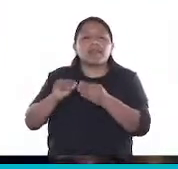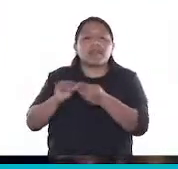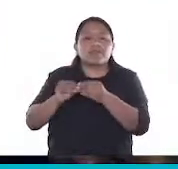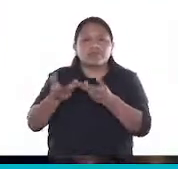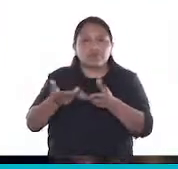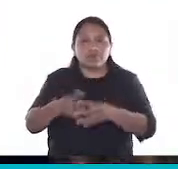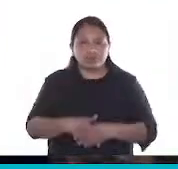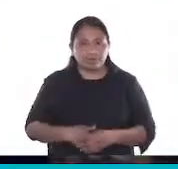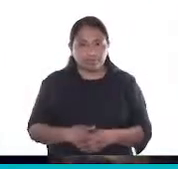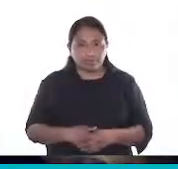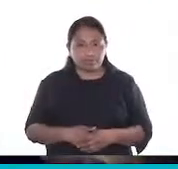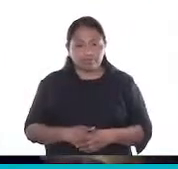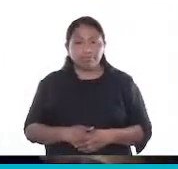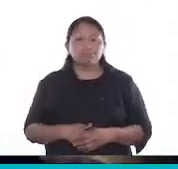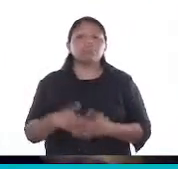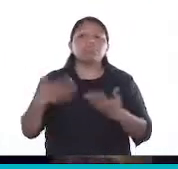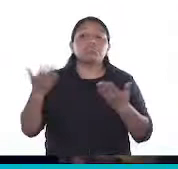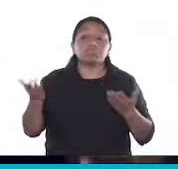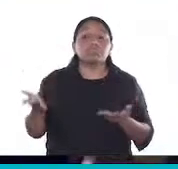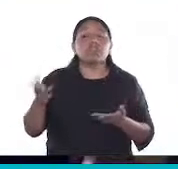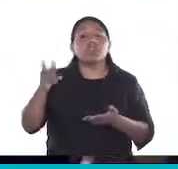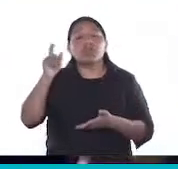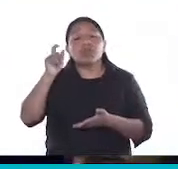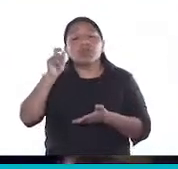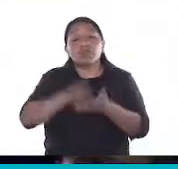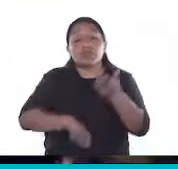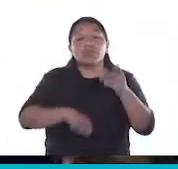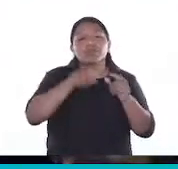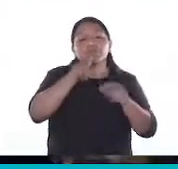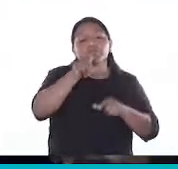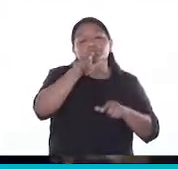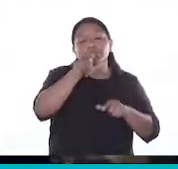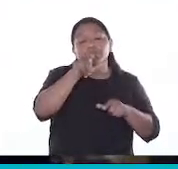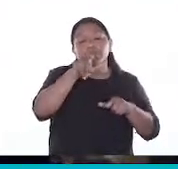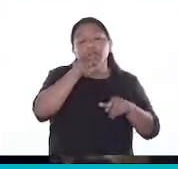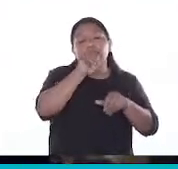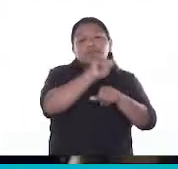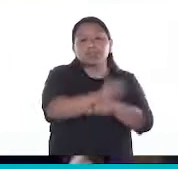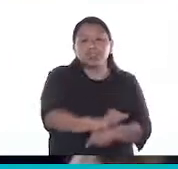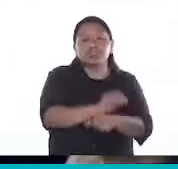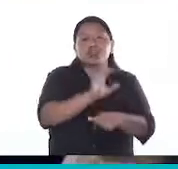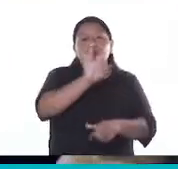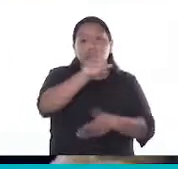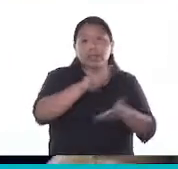Y mientras le hacen poner la firma al servicio penitenciario bonaerense,